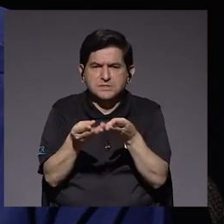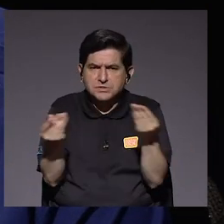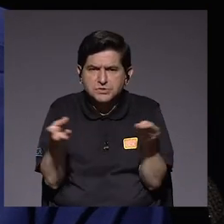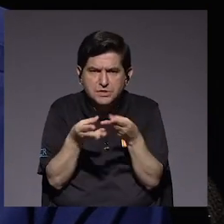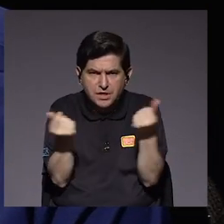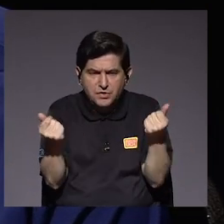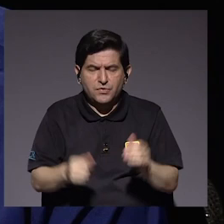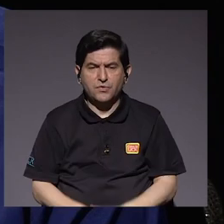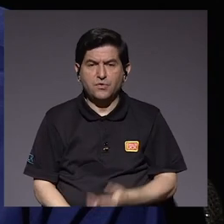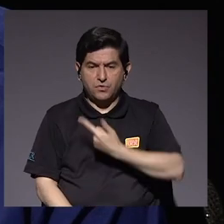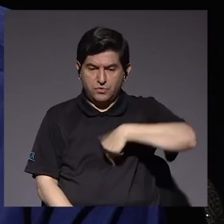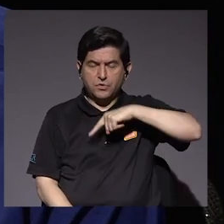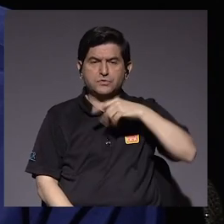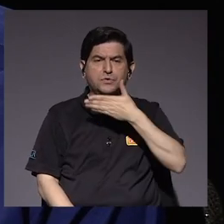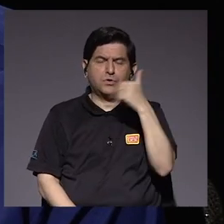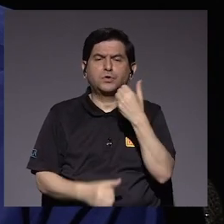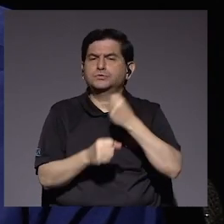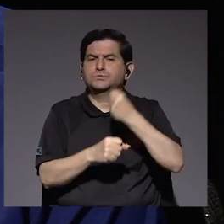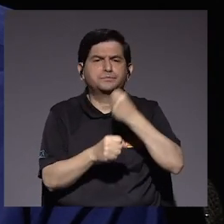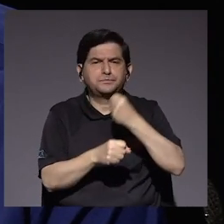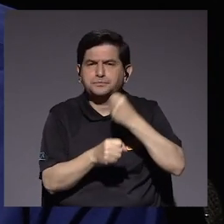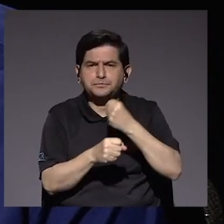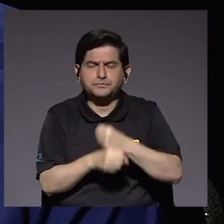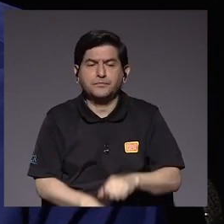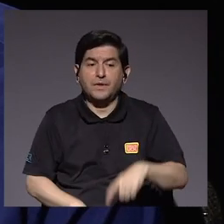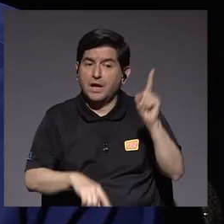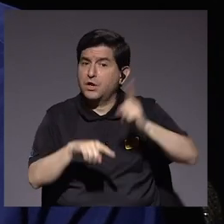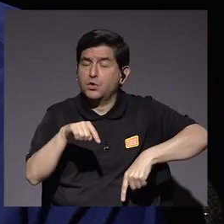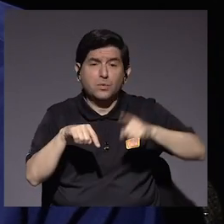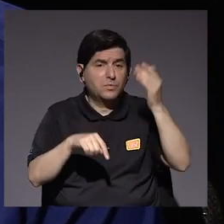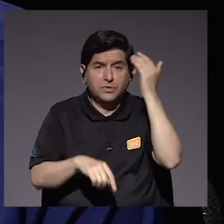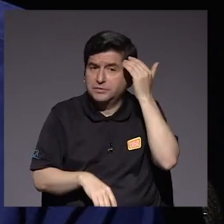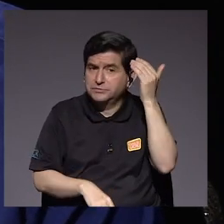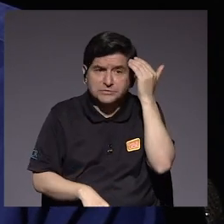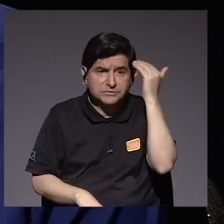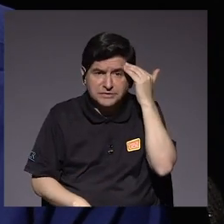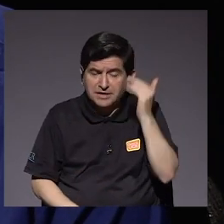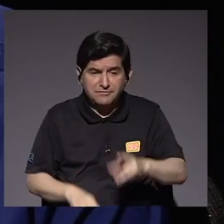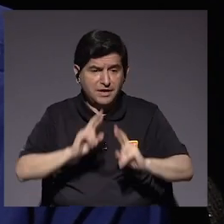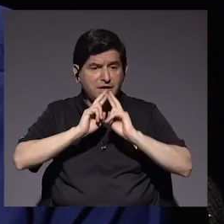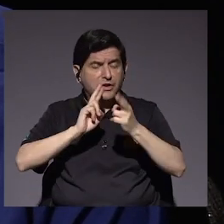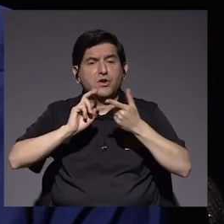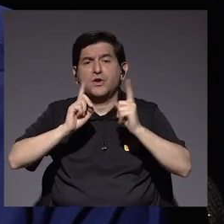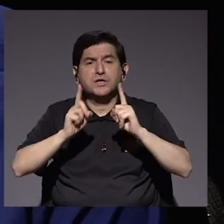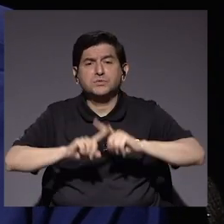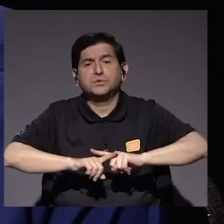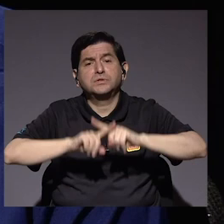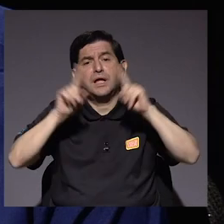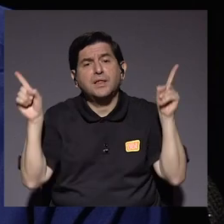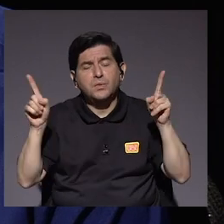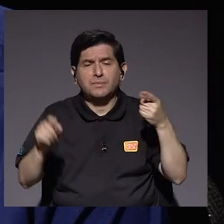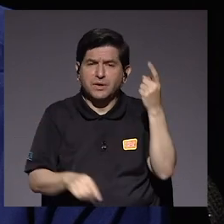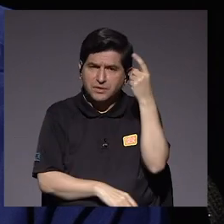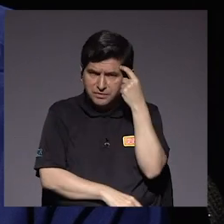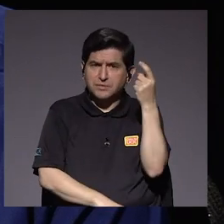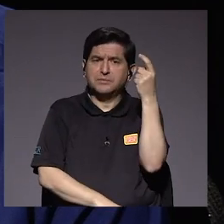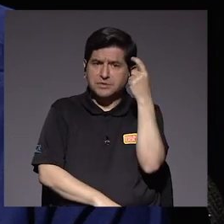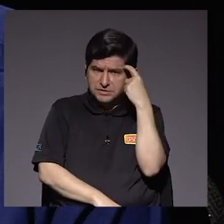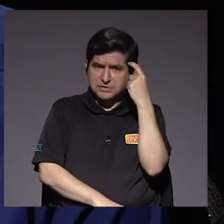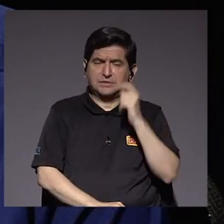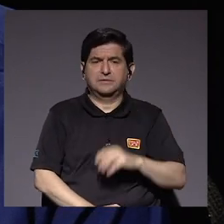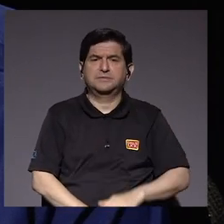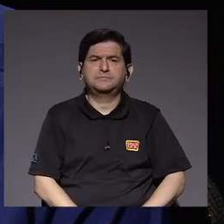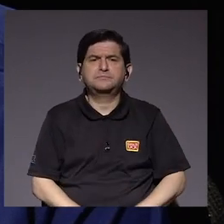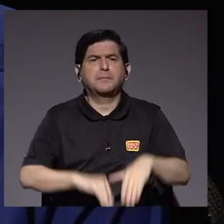producto y estamos haciendo nuestro mejor esfuerzo. No podemos saber qué resultado tendremos, pero pensamos que